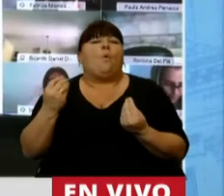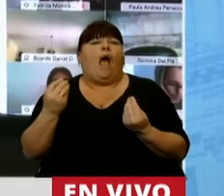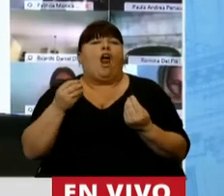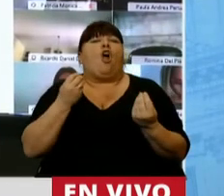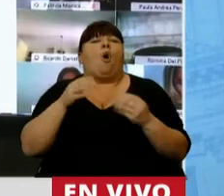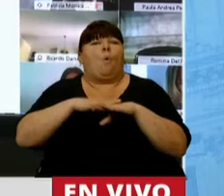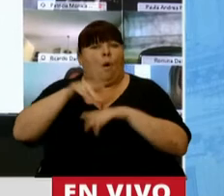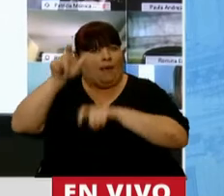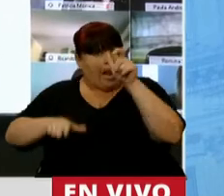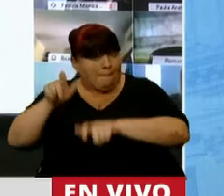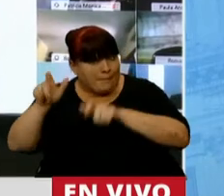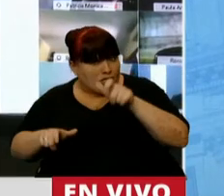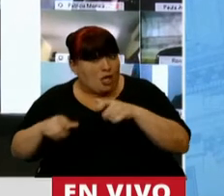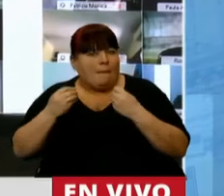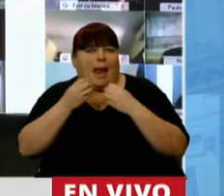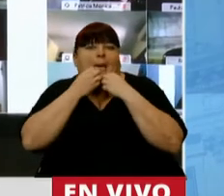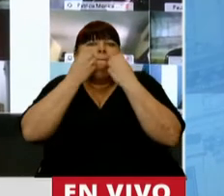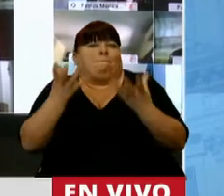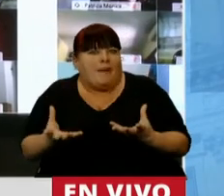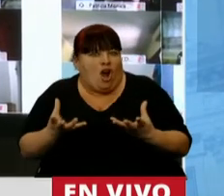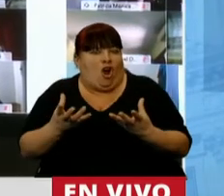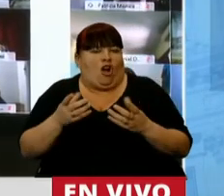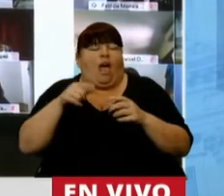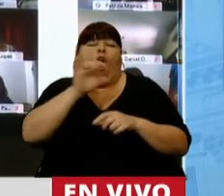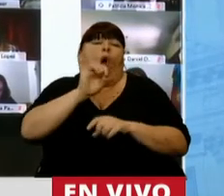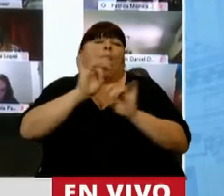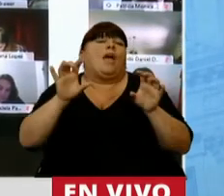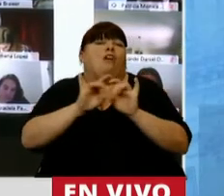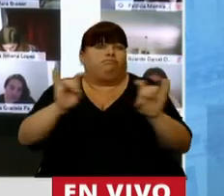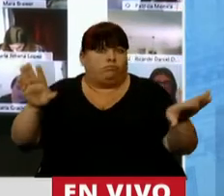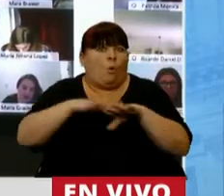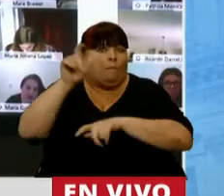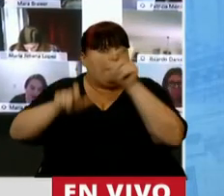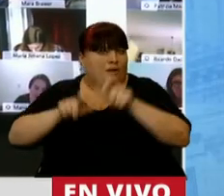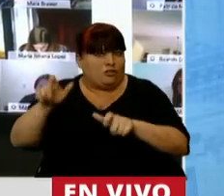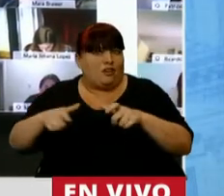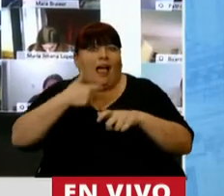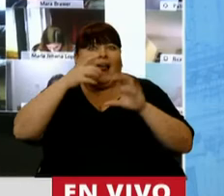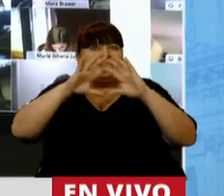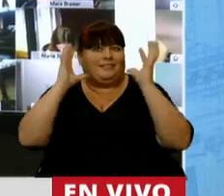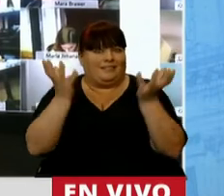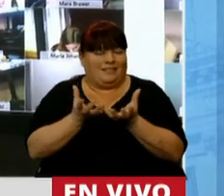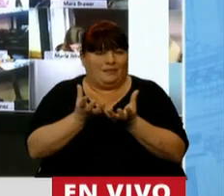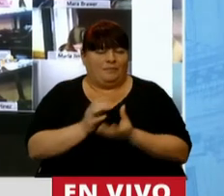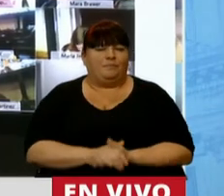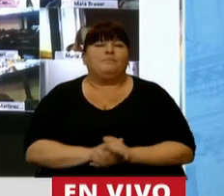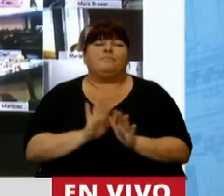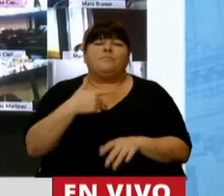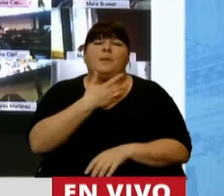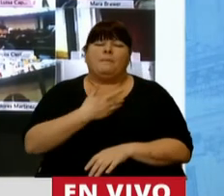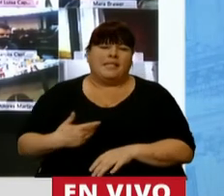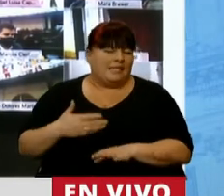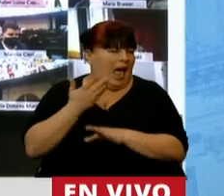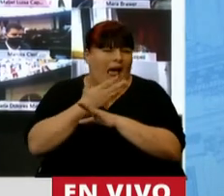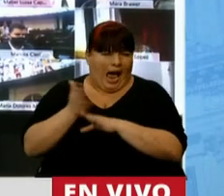de la actividad humana en el fortalecimiento del efecto invernadero y en el calentamiento. Ahora, señor presidente,